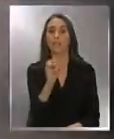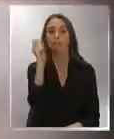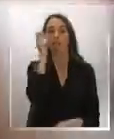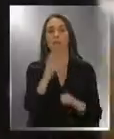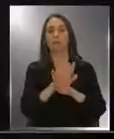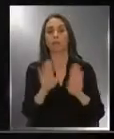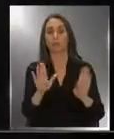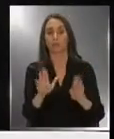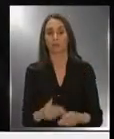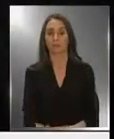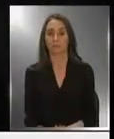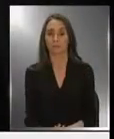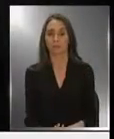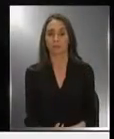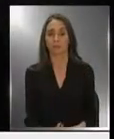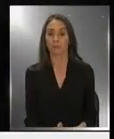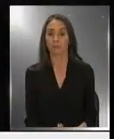septiembre.